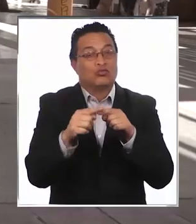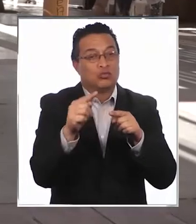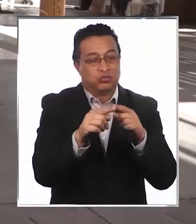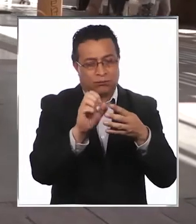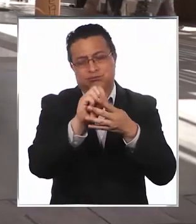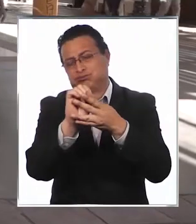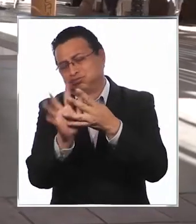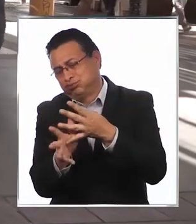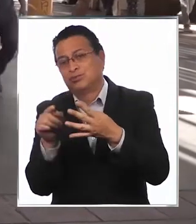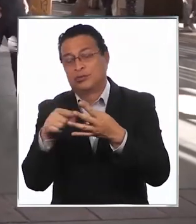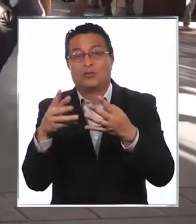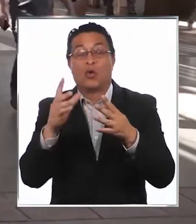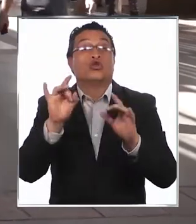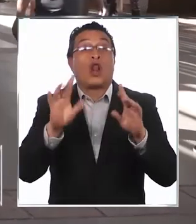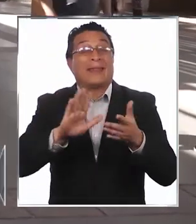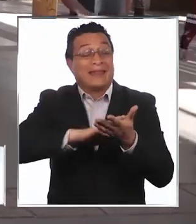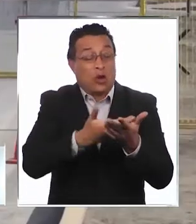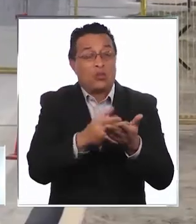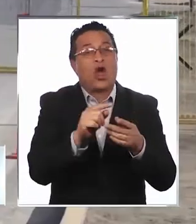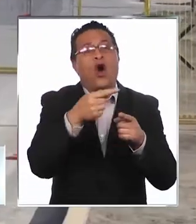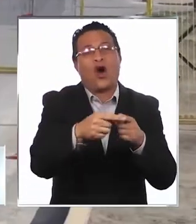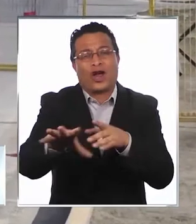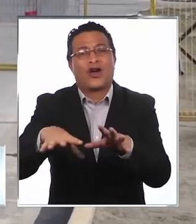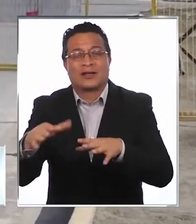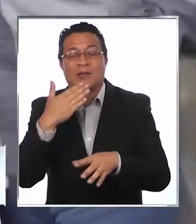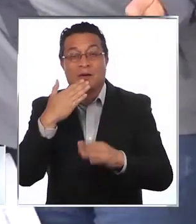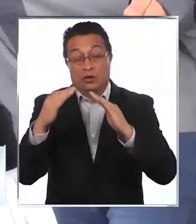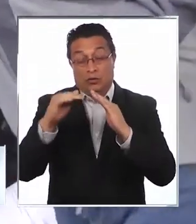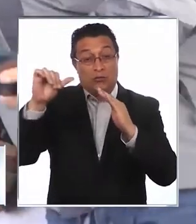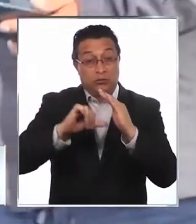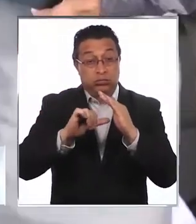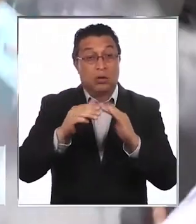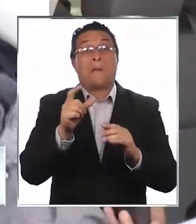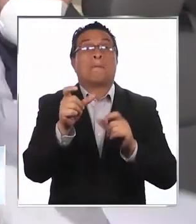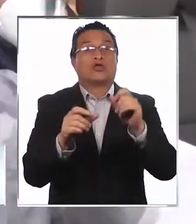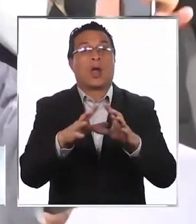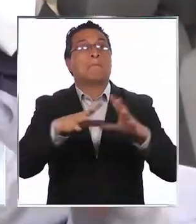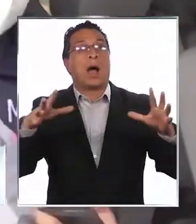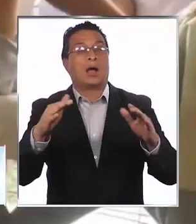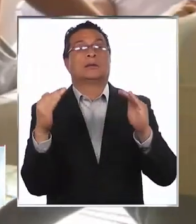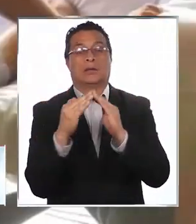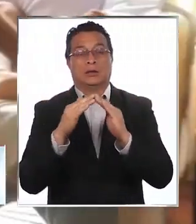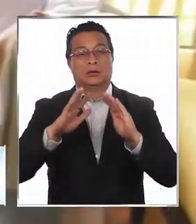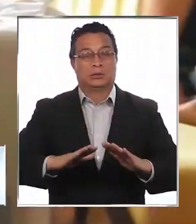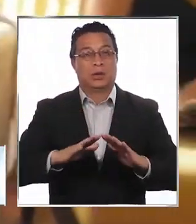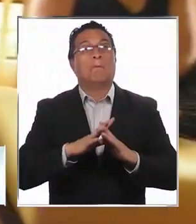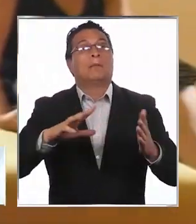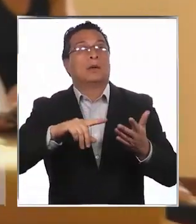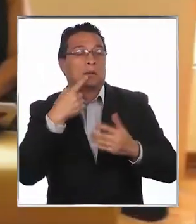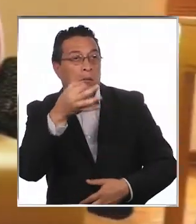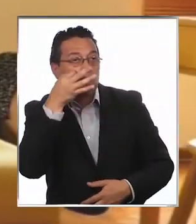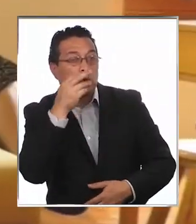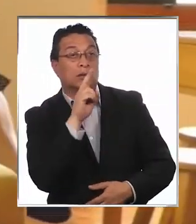consecuencias que van más allá de lo estrictamente sanitario. El confinamiento obligó a las personas a estar más tiempo en casa, a usar más tecnología